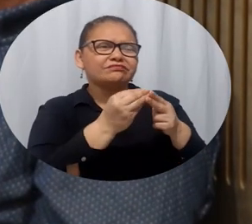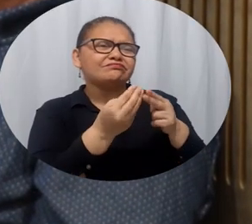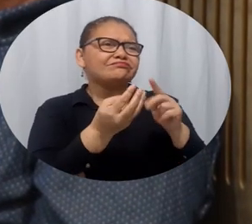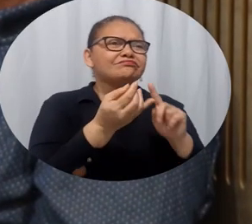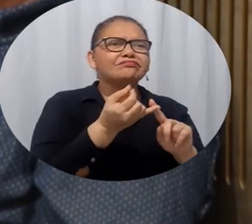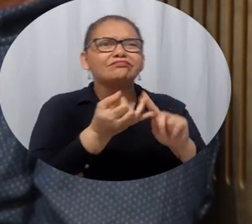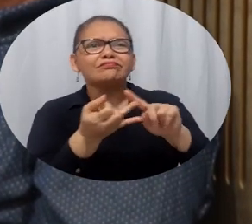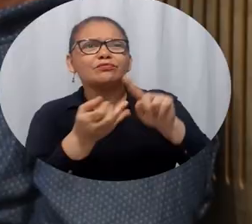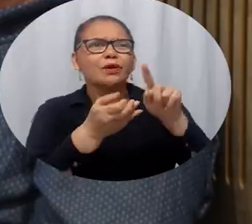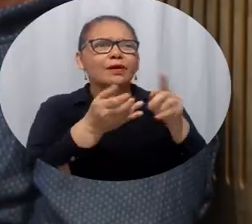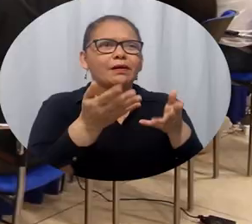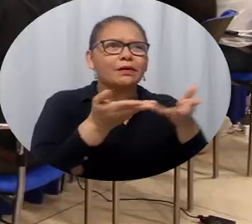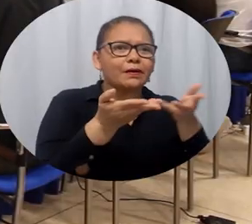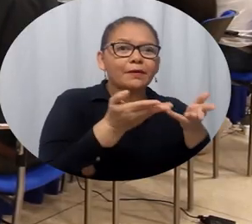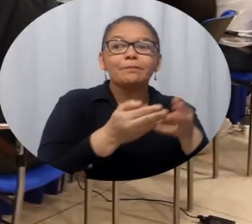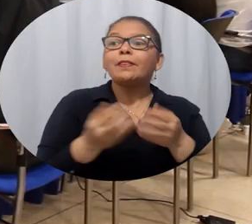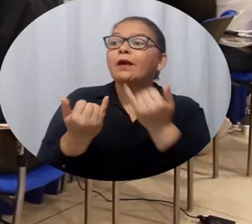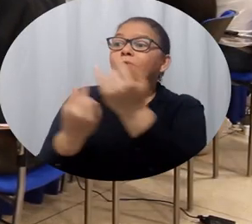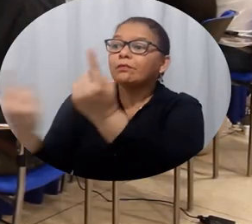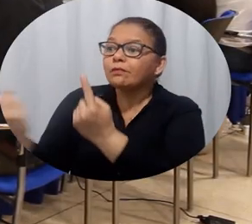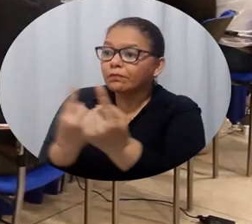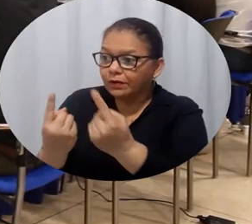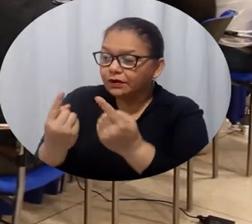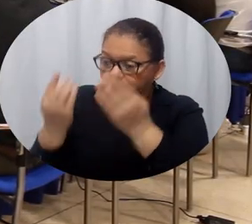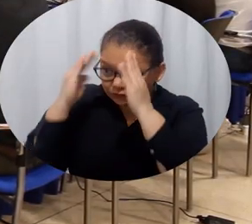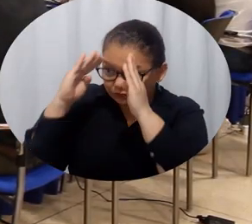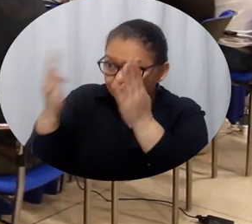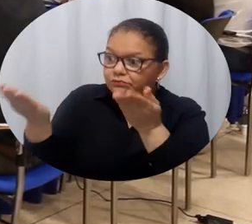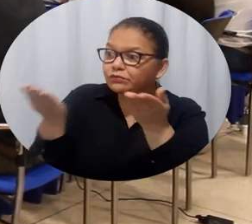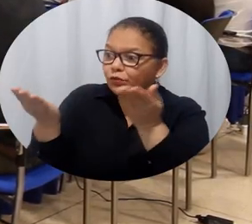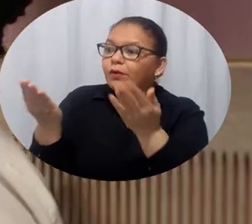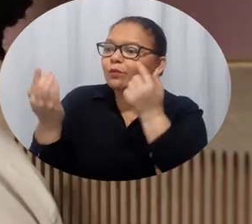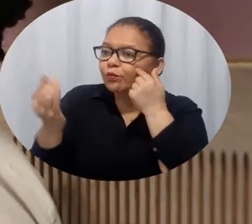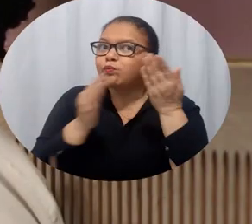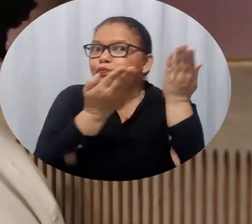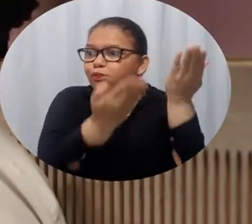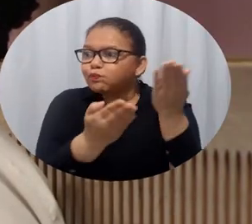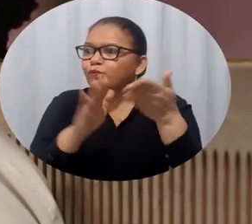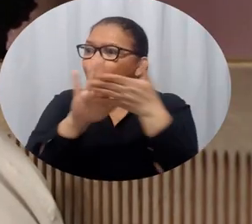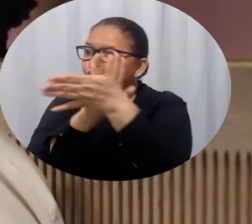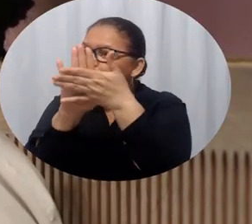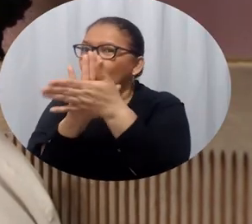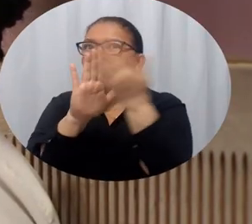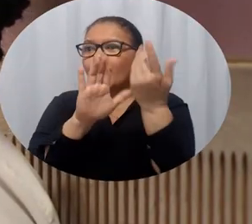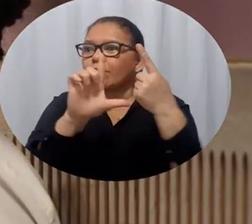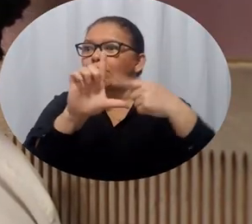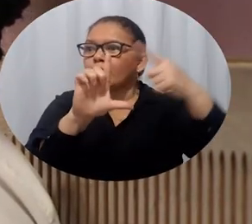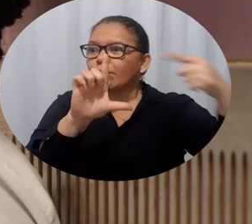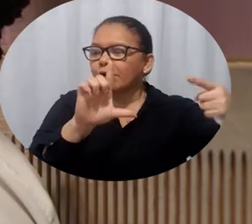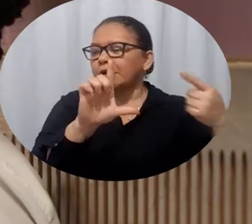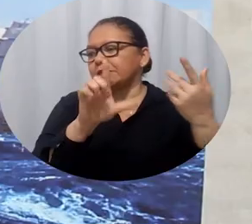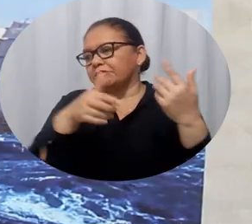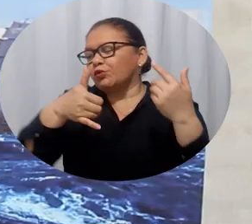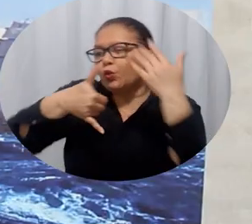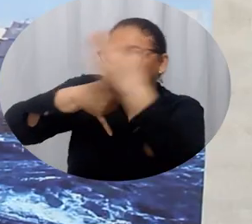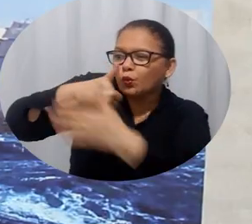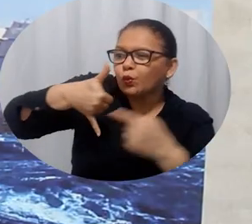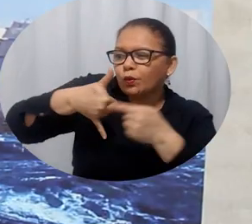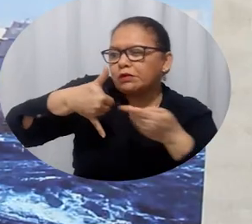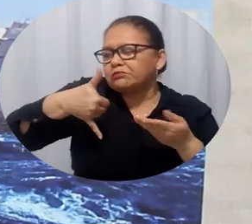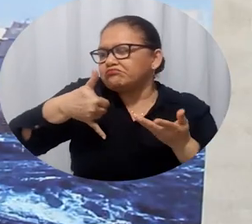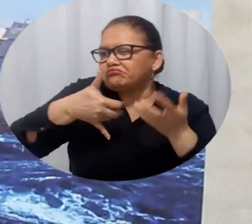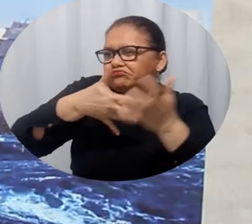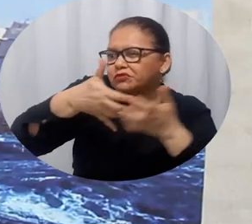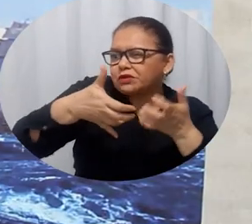CPEC?